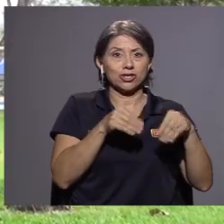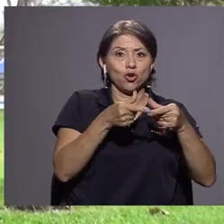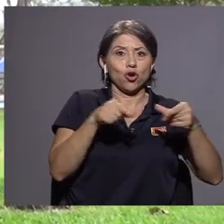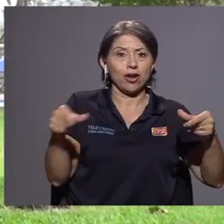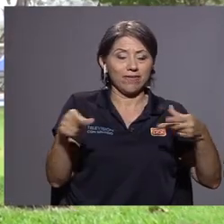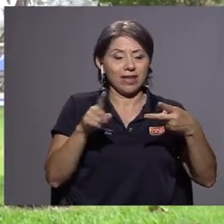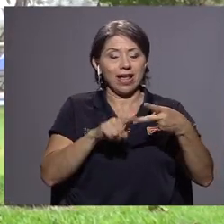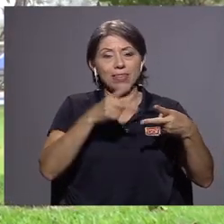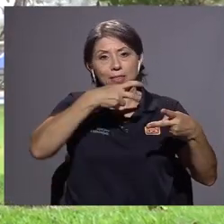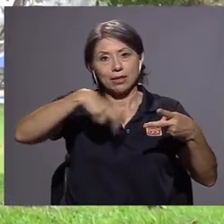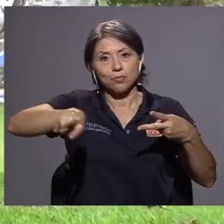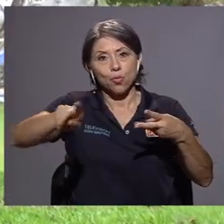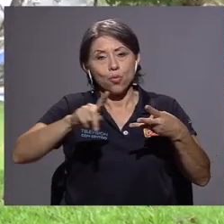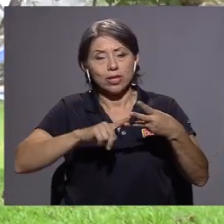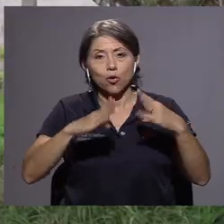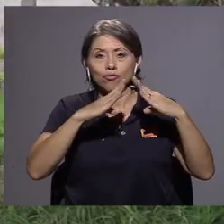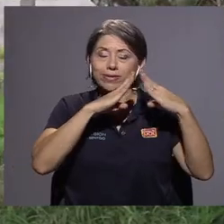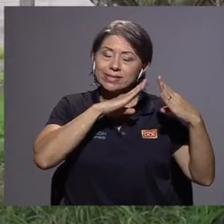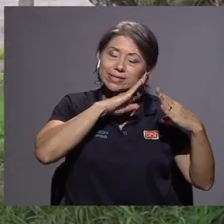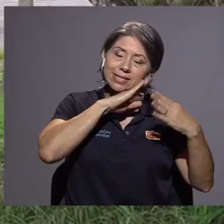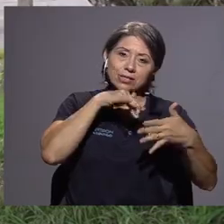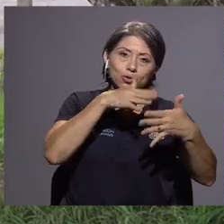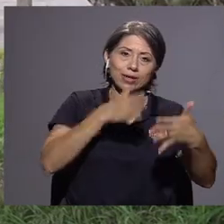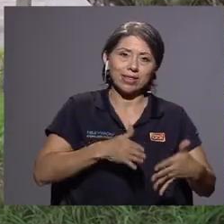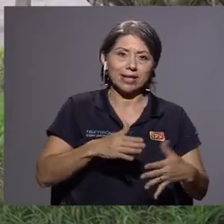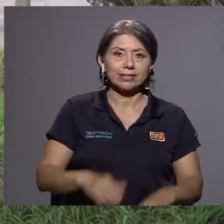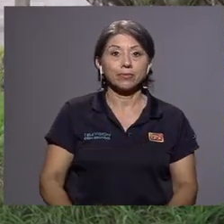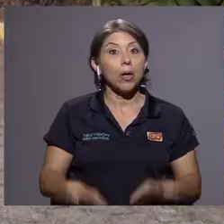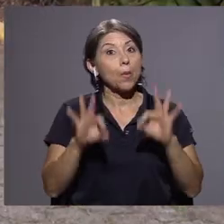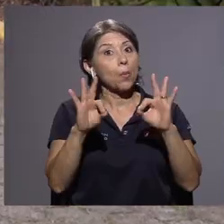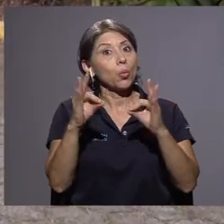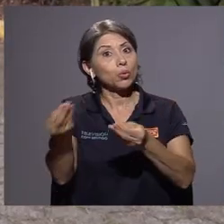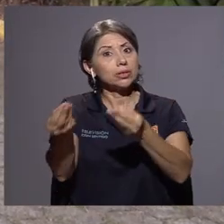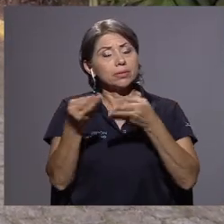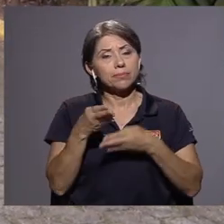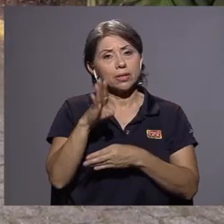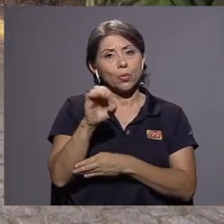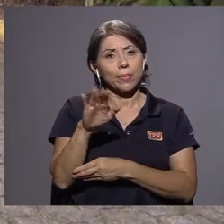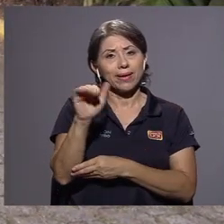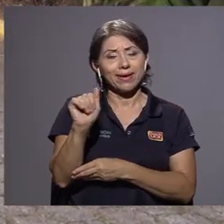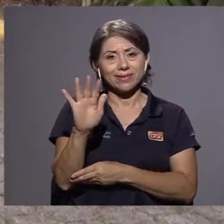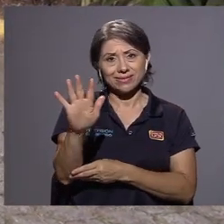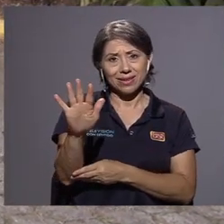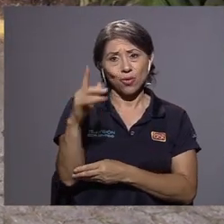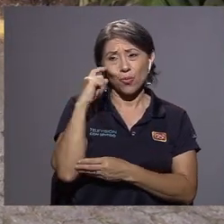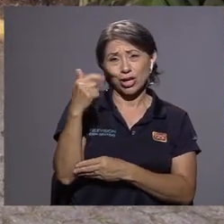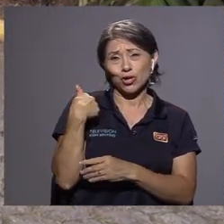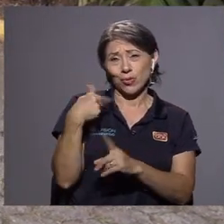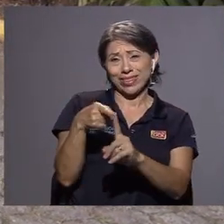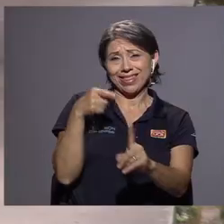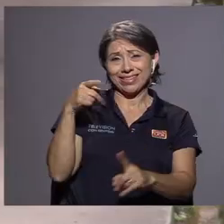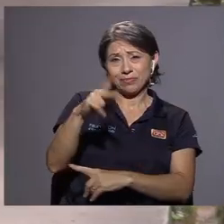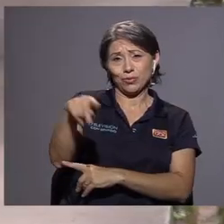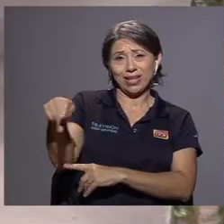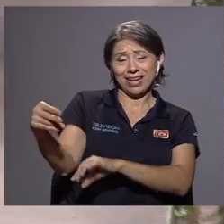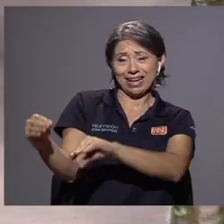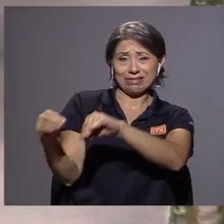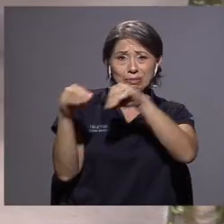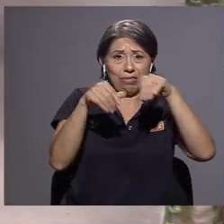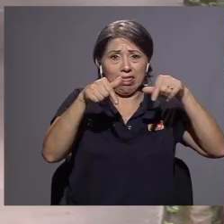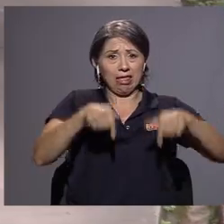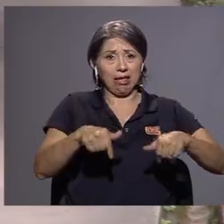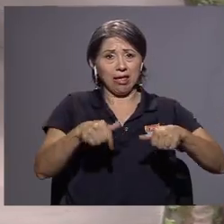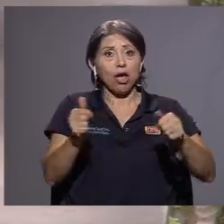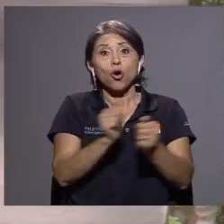reubicación geográfica, transporte o residencias estudiantiles. Por dicho, me dieron beca 5 porque como soy desde